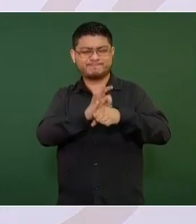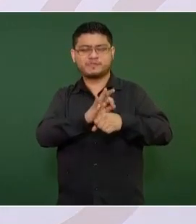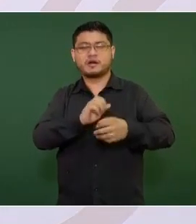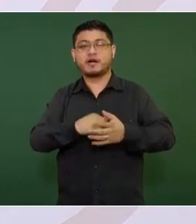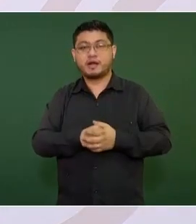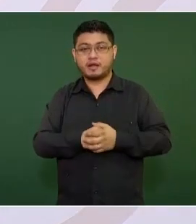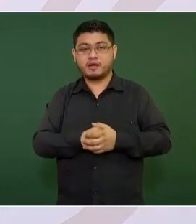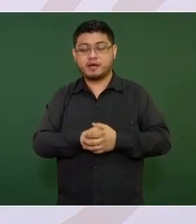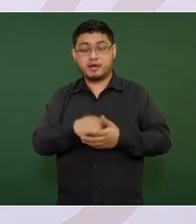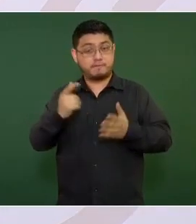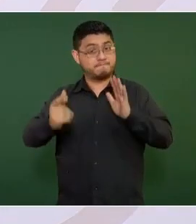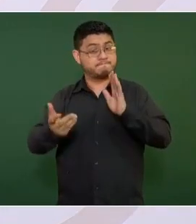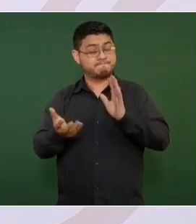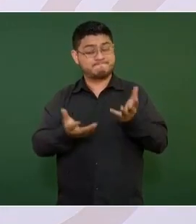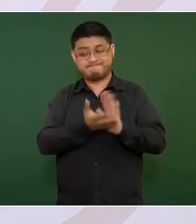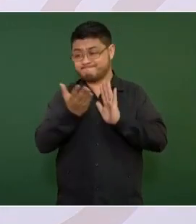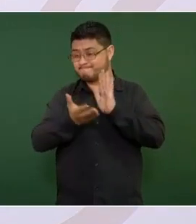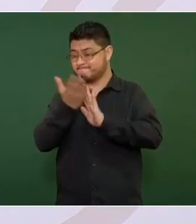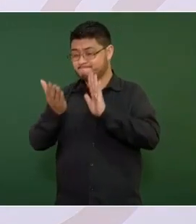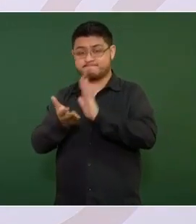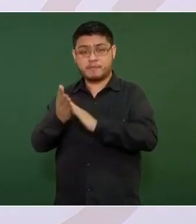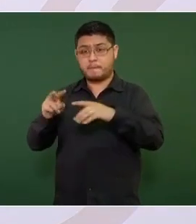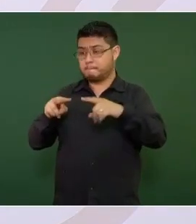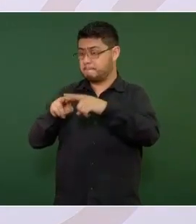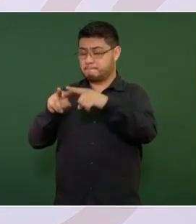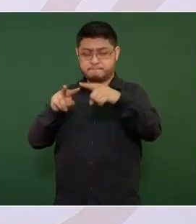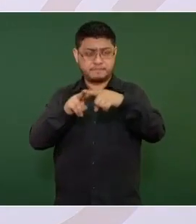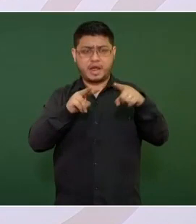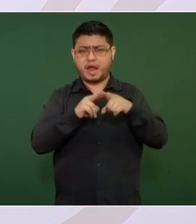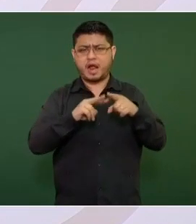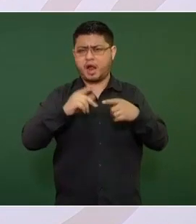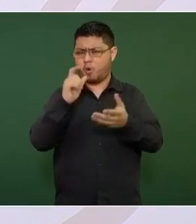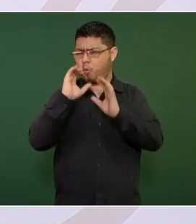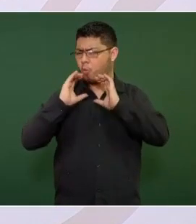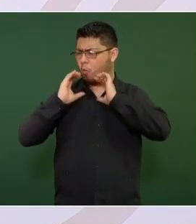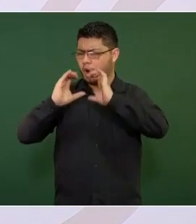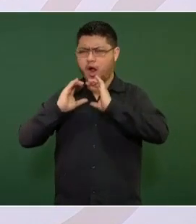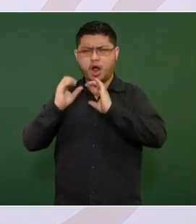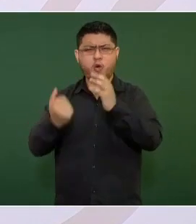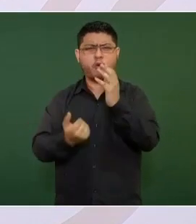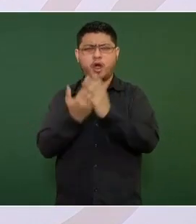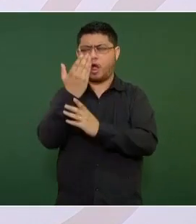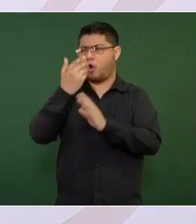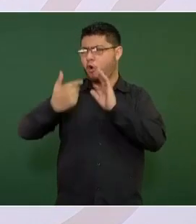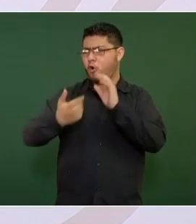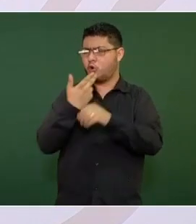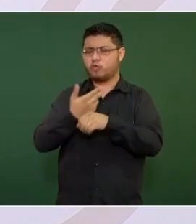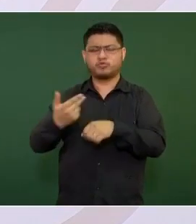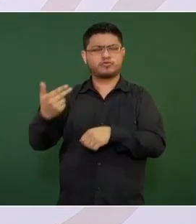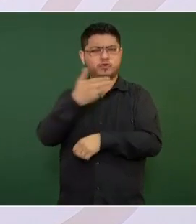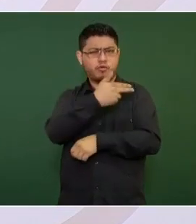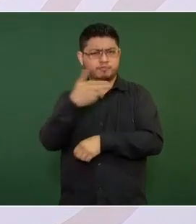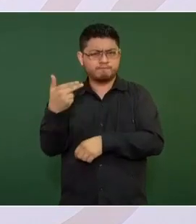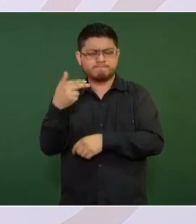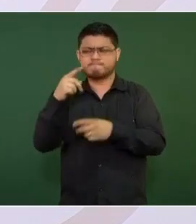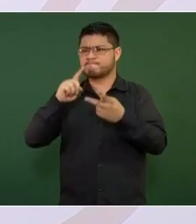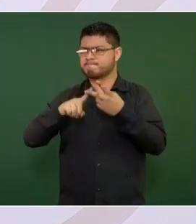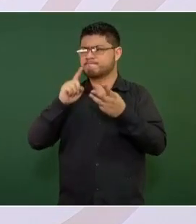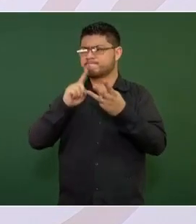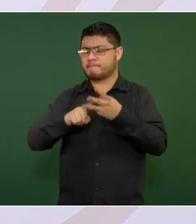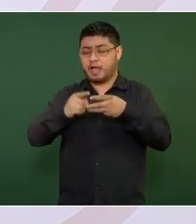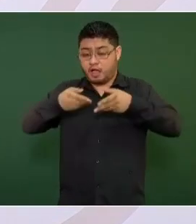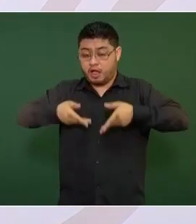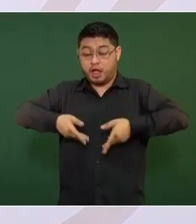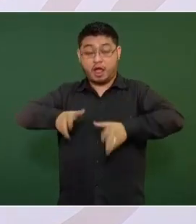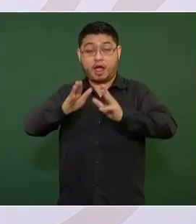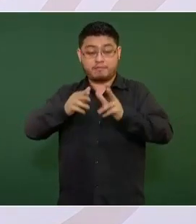creación de parques ecológicos, en la construcción de hoteles, muelles, en la construcción de vías férreas